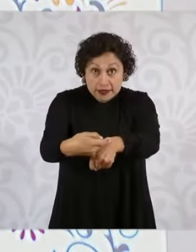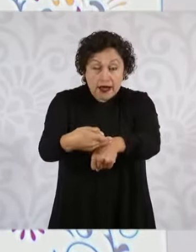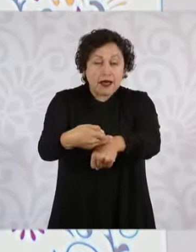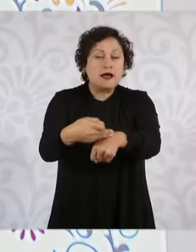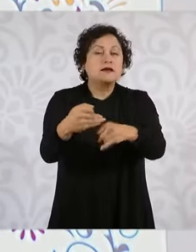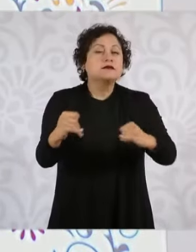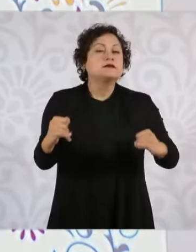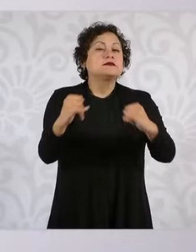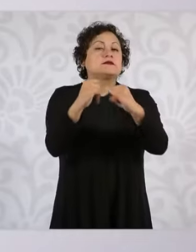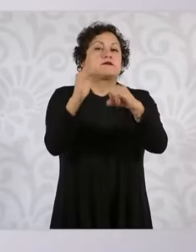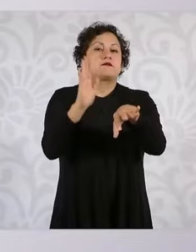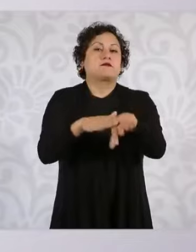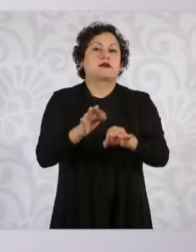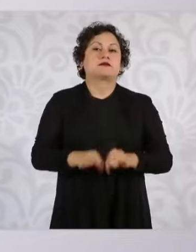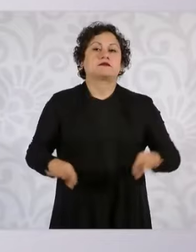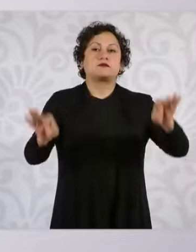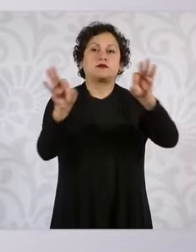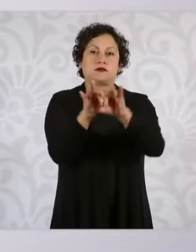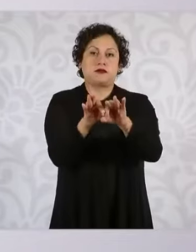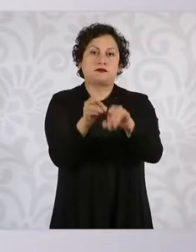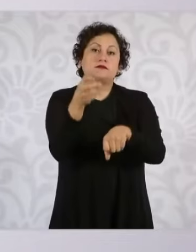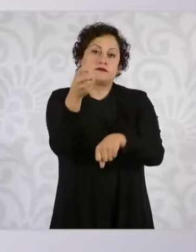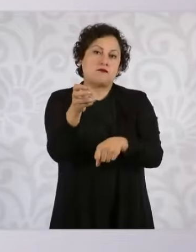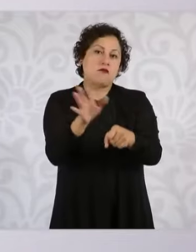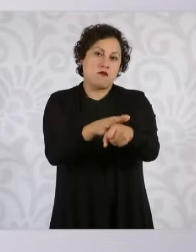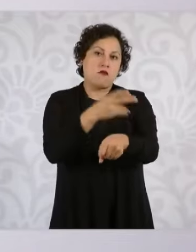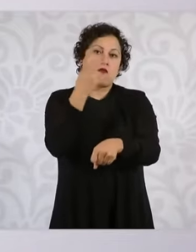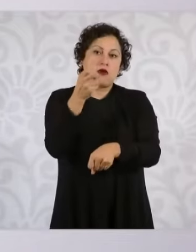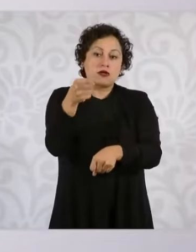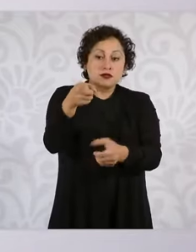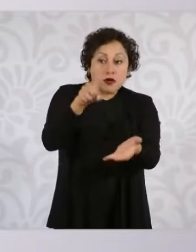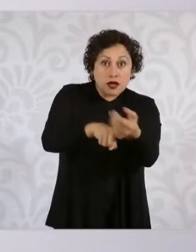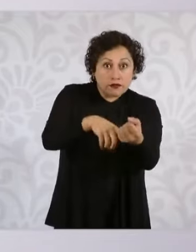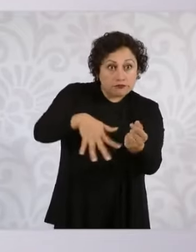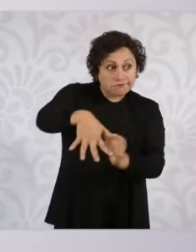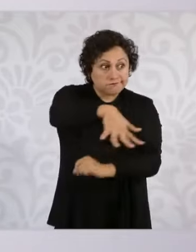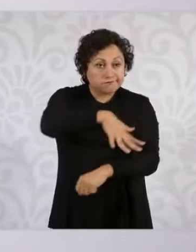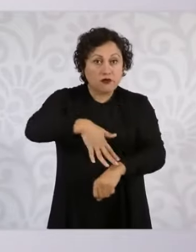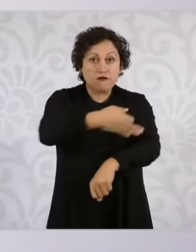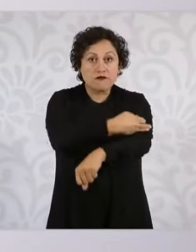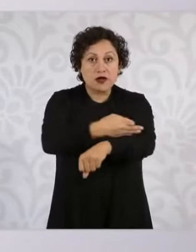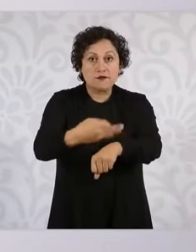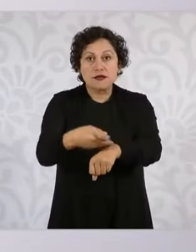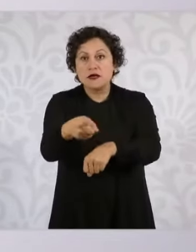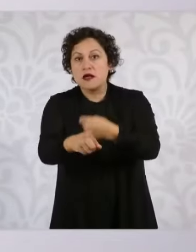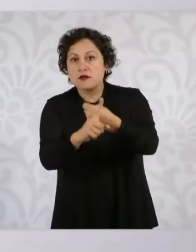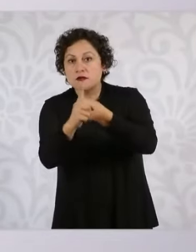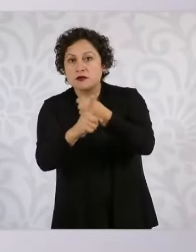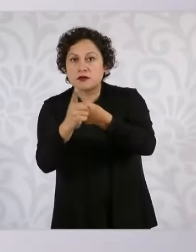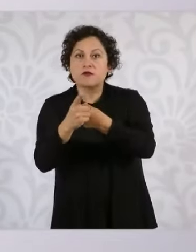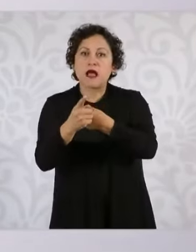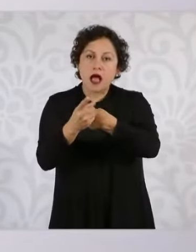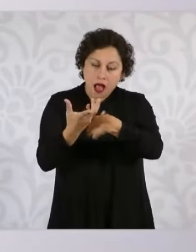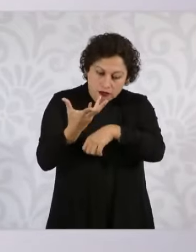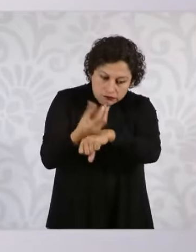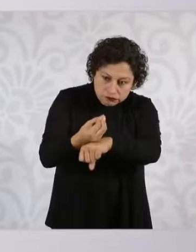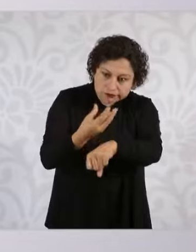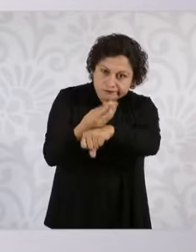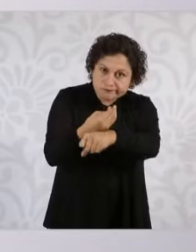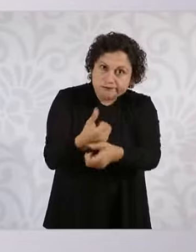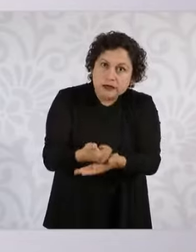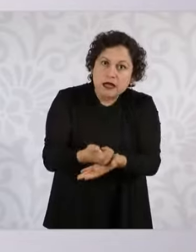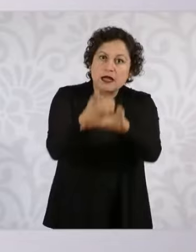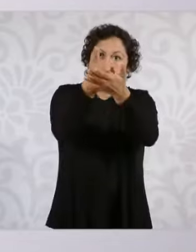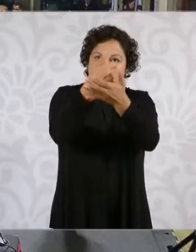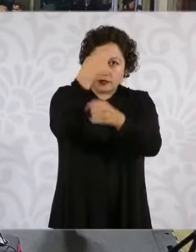reconstituir ahí donde hay problemas esas familias. Y en las adicciones, pues atender los problemas